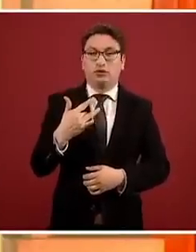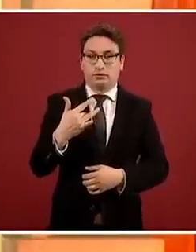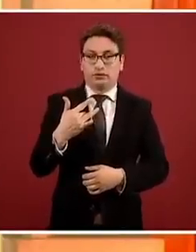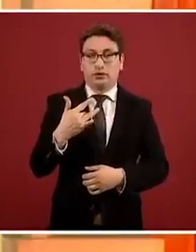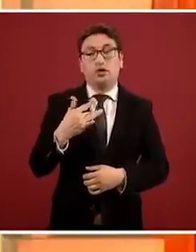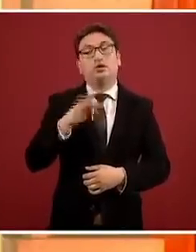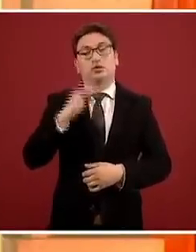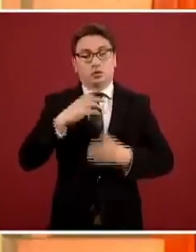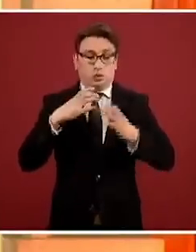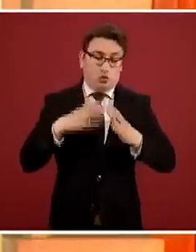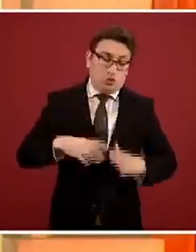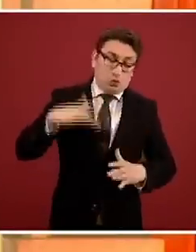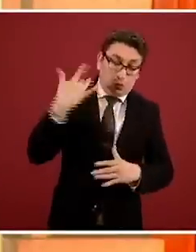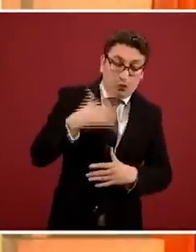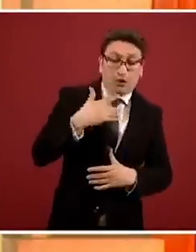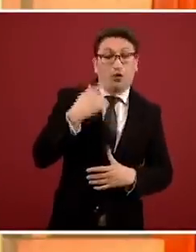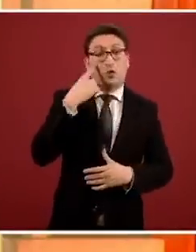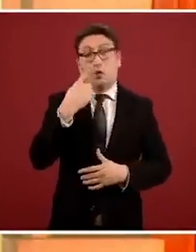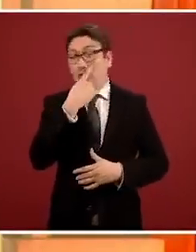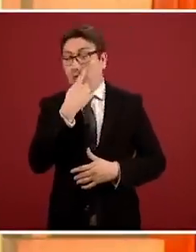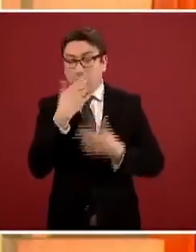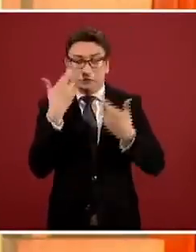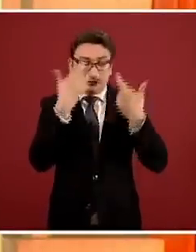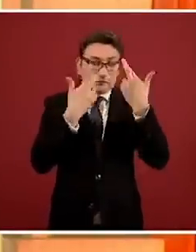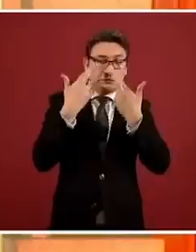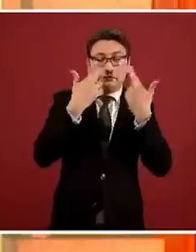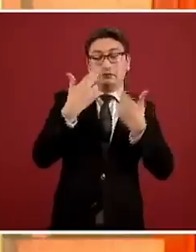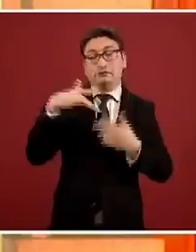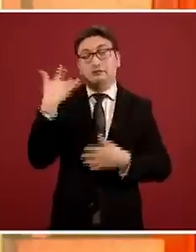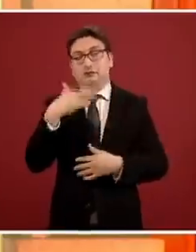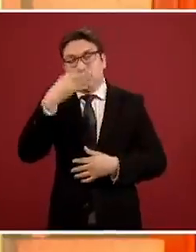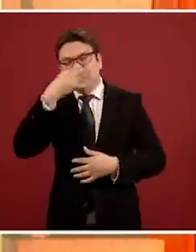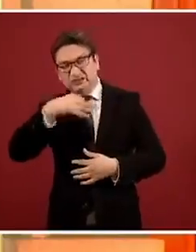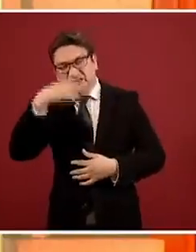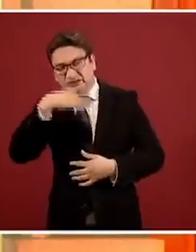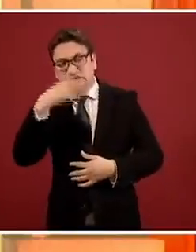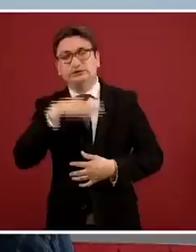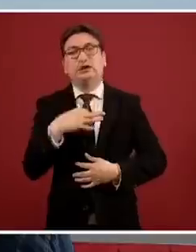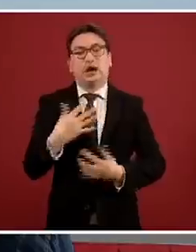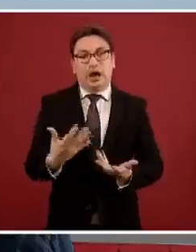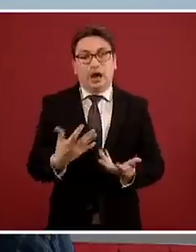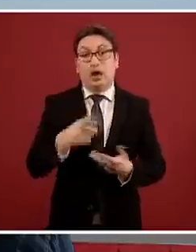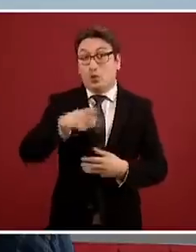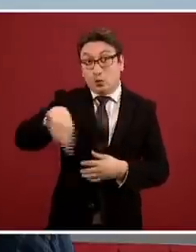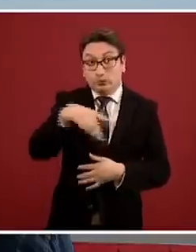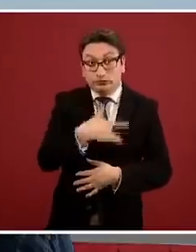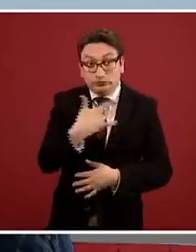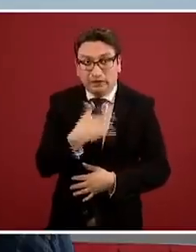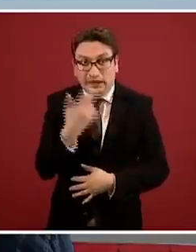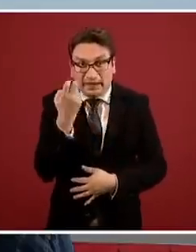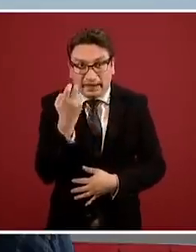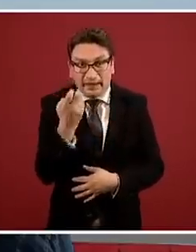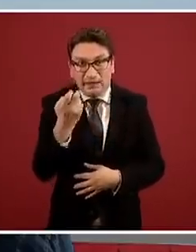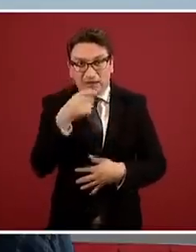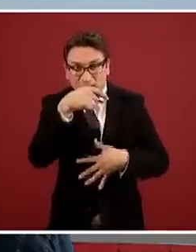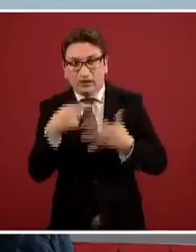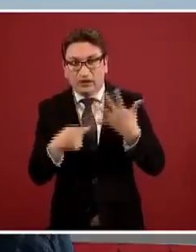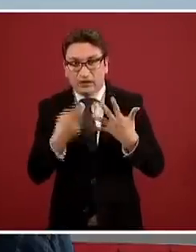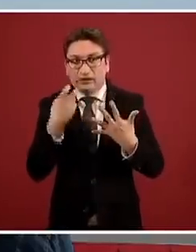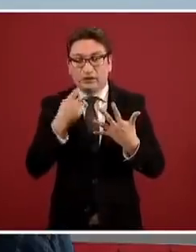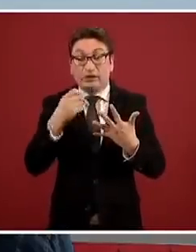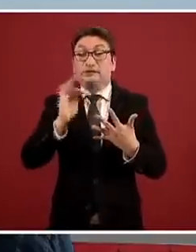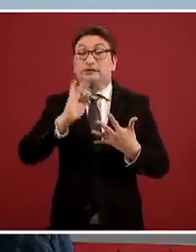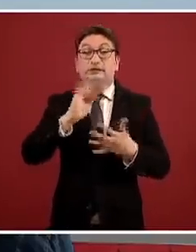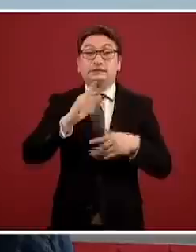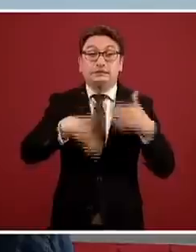más dolor de cuerpo, irritación de los ojos, enrojecimiento de los ojos, escurrimiento nasal, si tienen alguna de las condiciones de